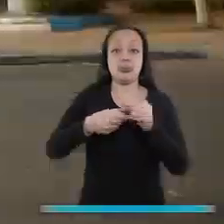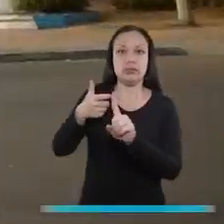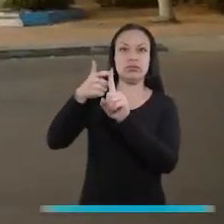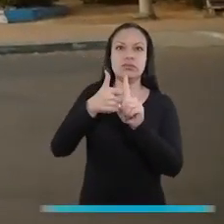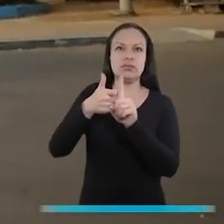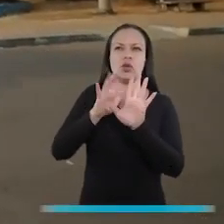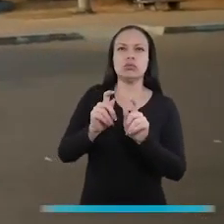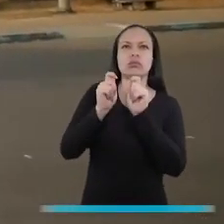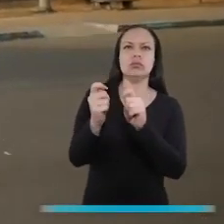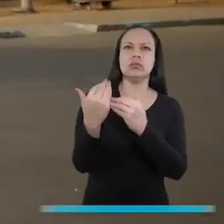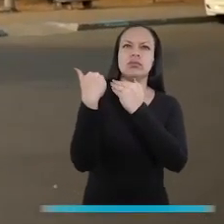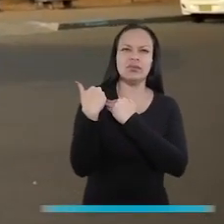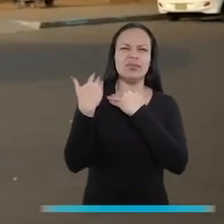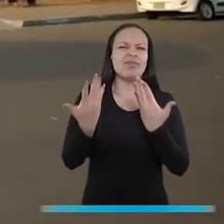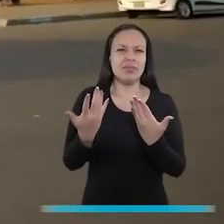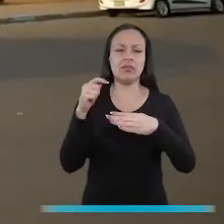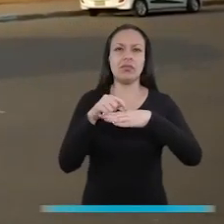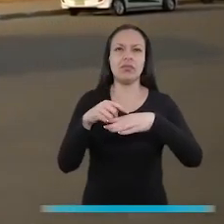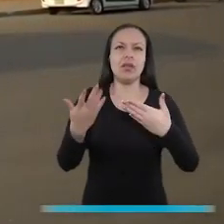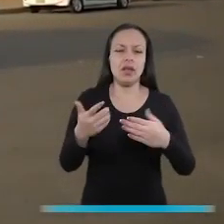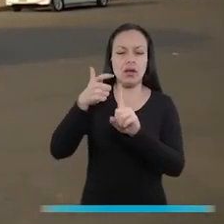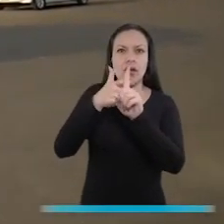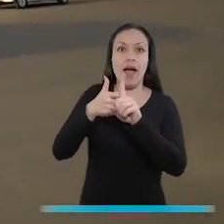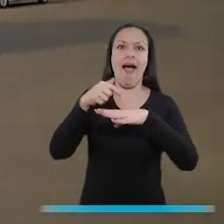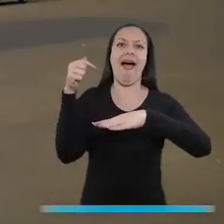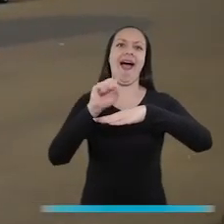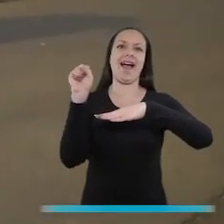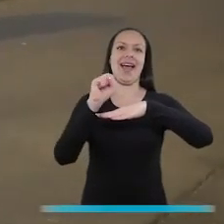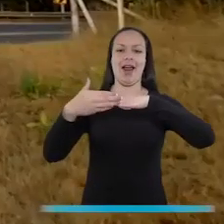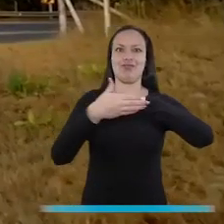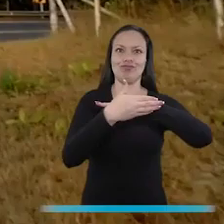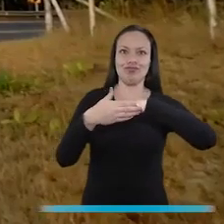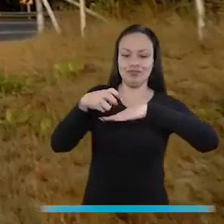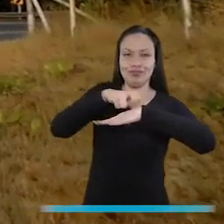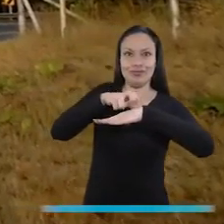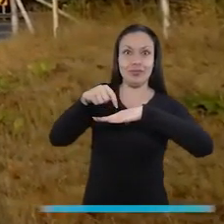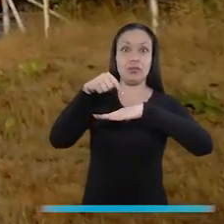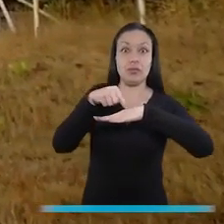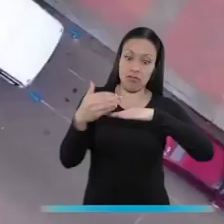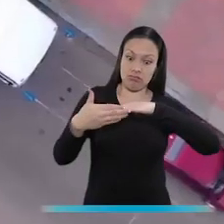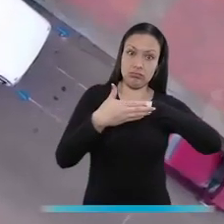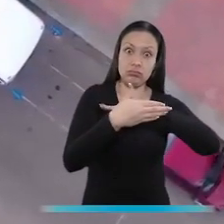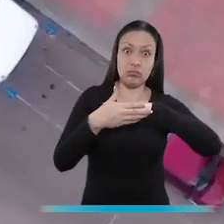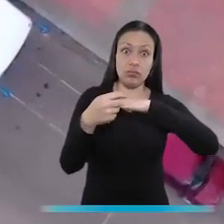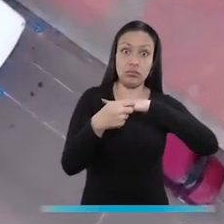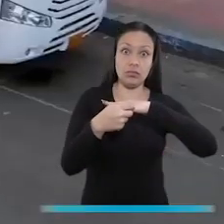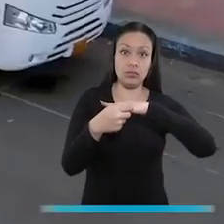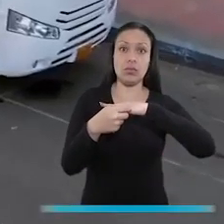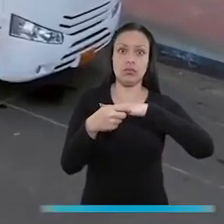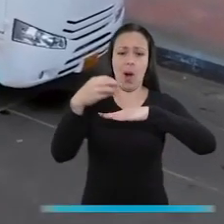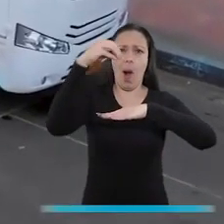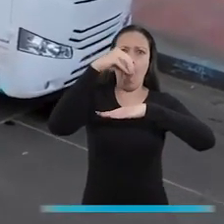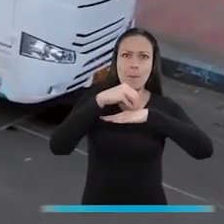disponemos de unas Procuradurías delegadas que han venido recorriendo el país. Tenemos una Procuraduría móvil, por ejemplo, que es una especie de